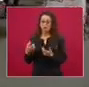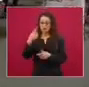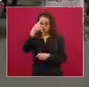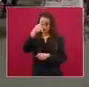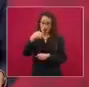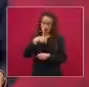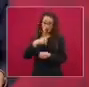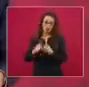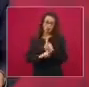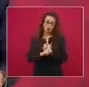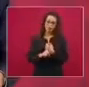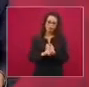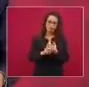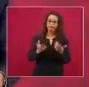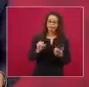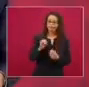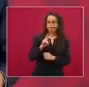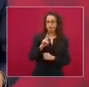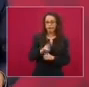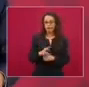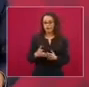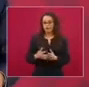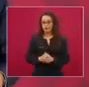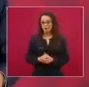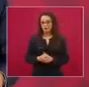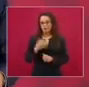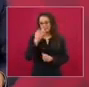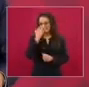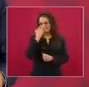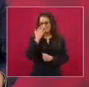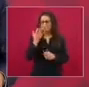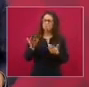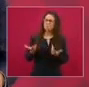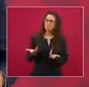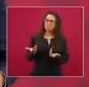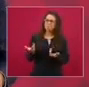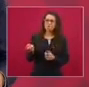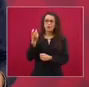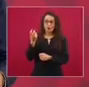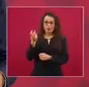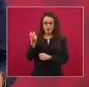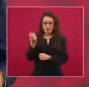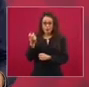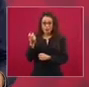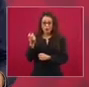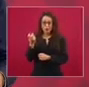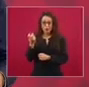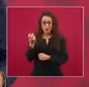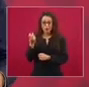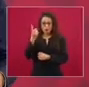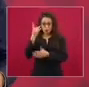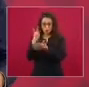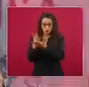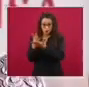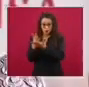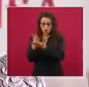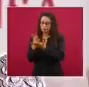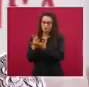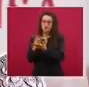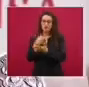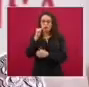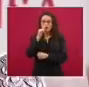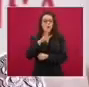relativamente, que también si no es por eso es por otra cosa y